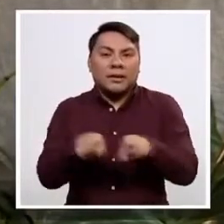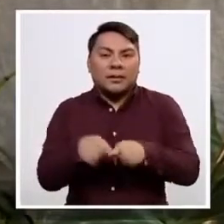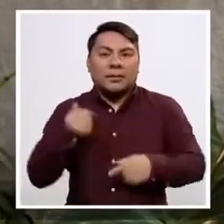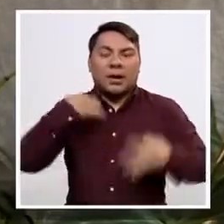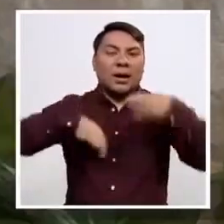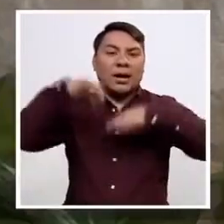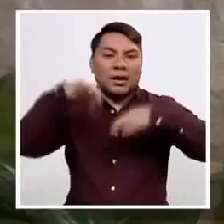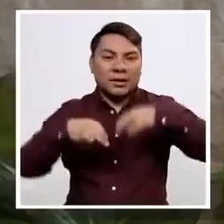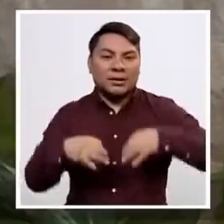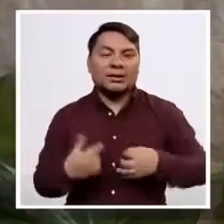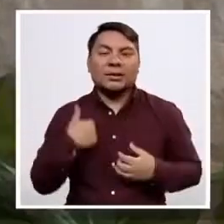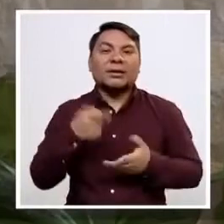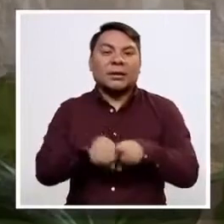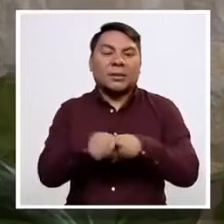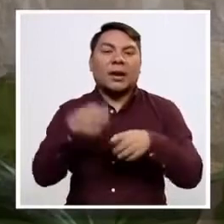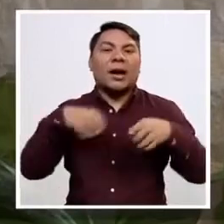también.